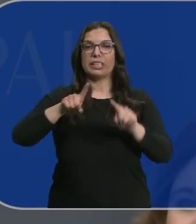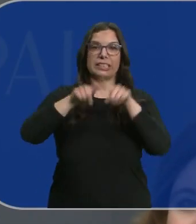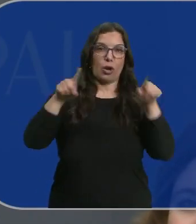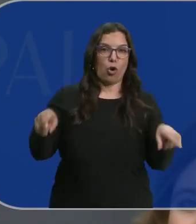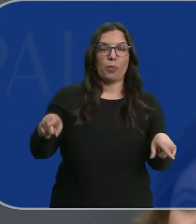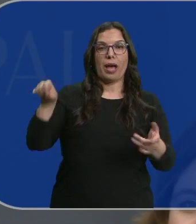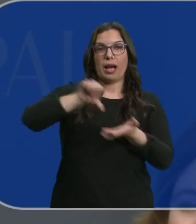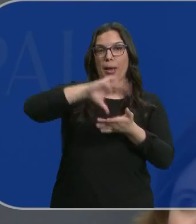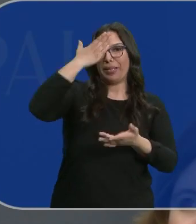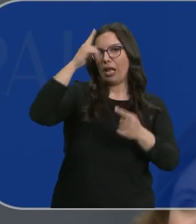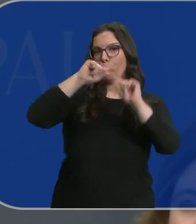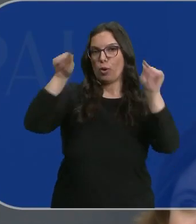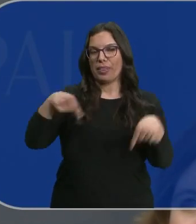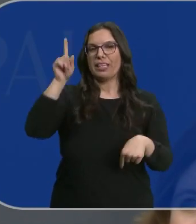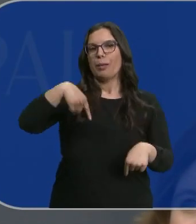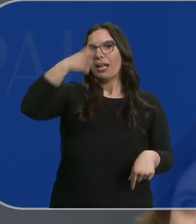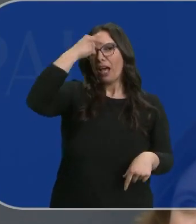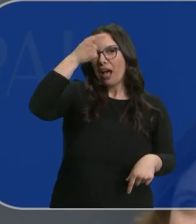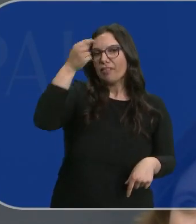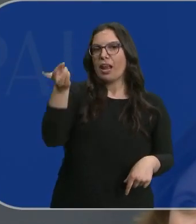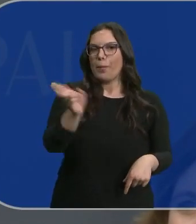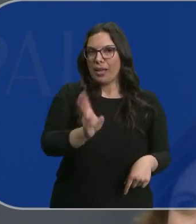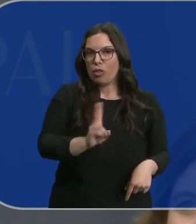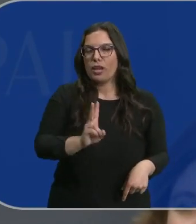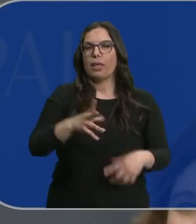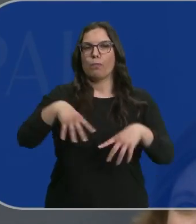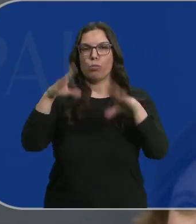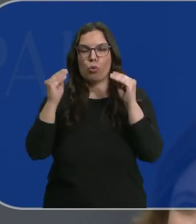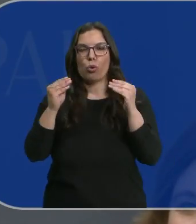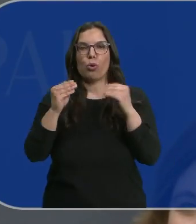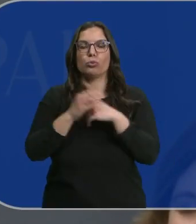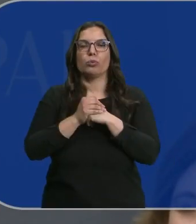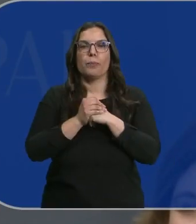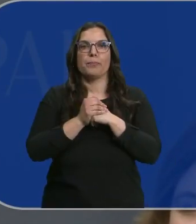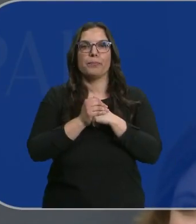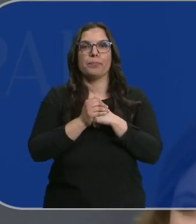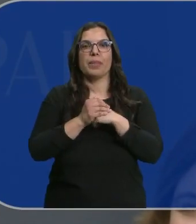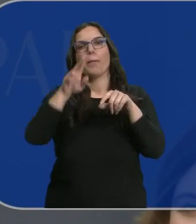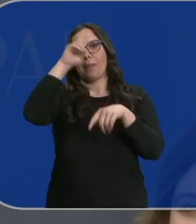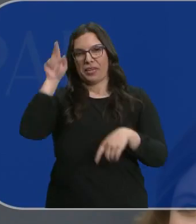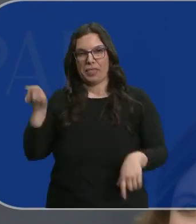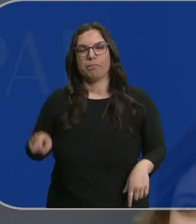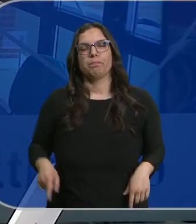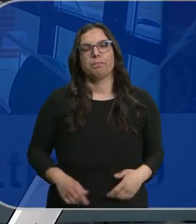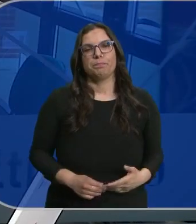Segovia, capital y provincia, de Ávila, Valladolid, Burgos y Madrid.